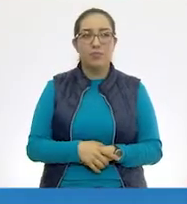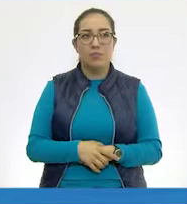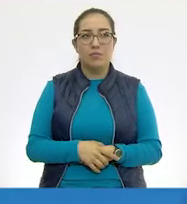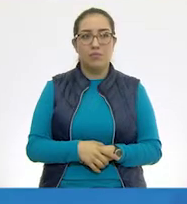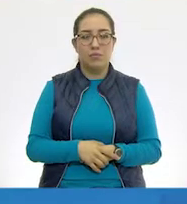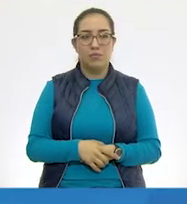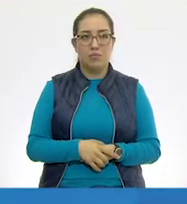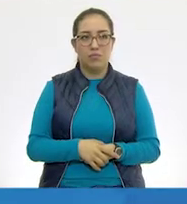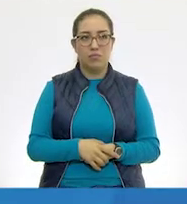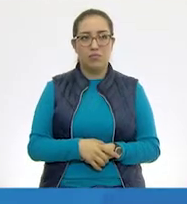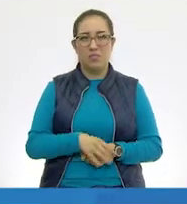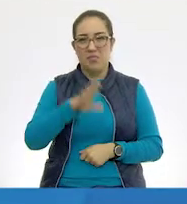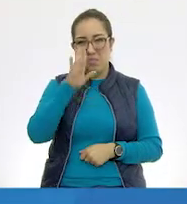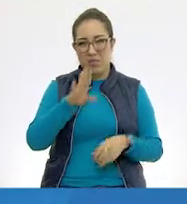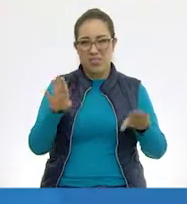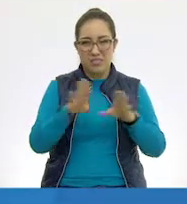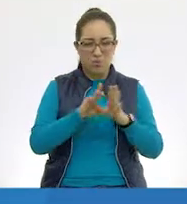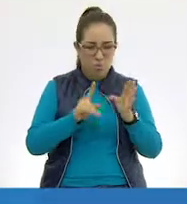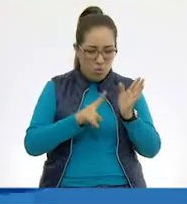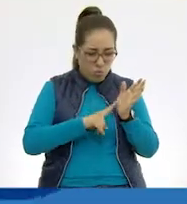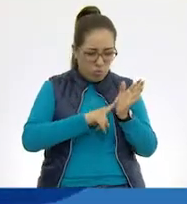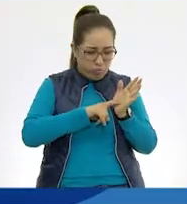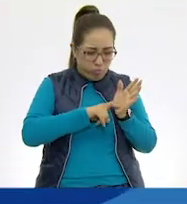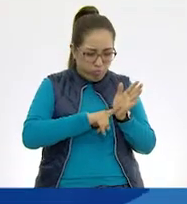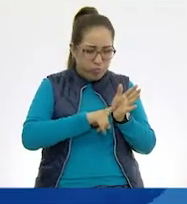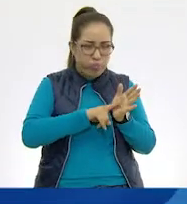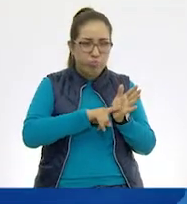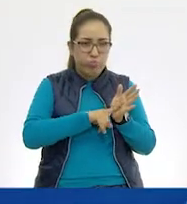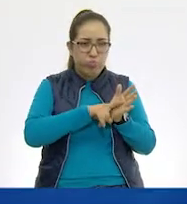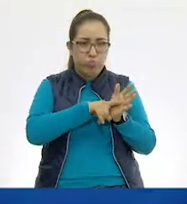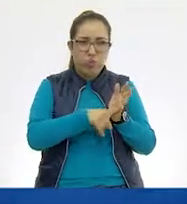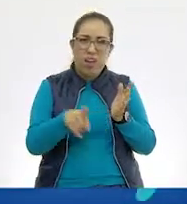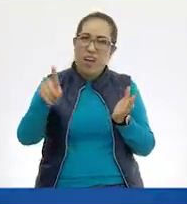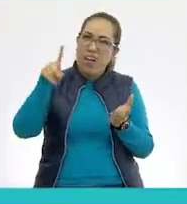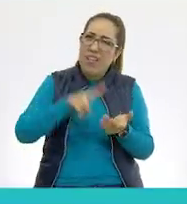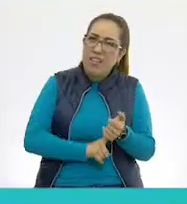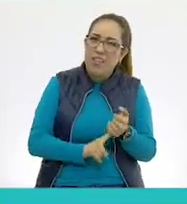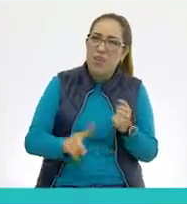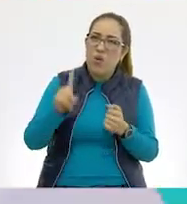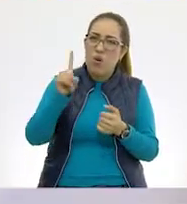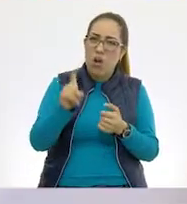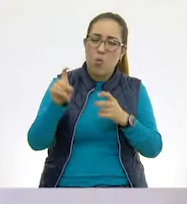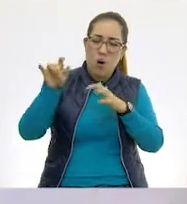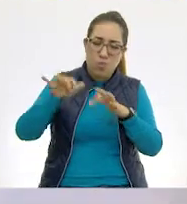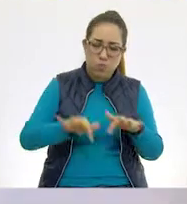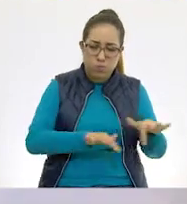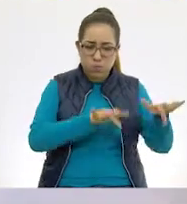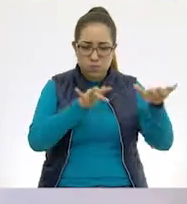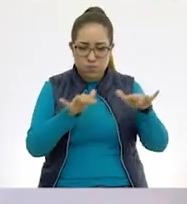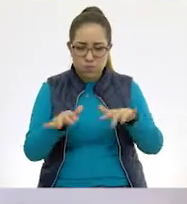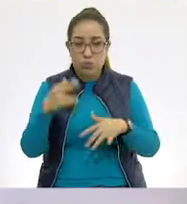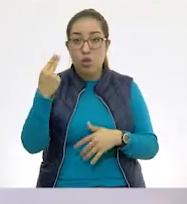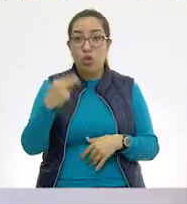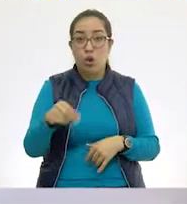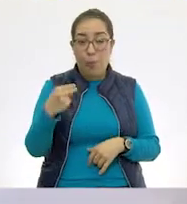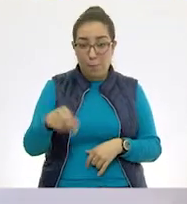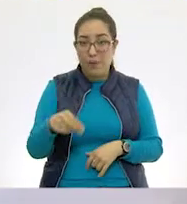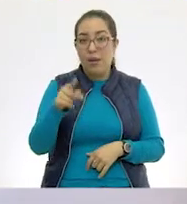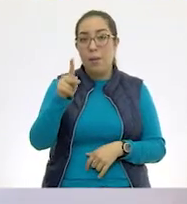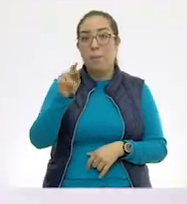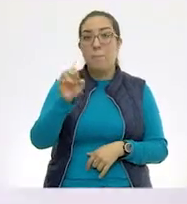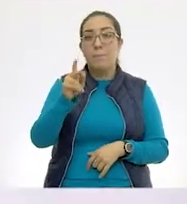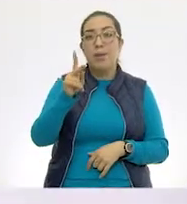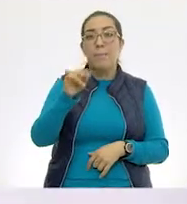fuera una oruga, ¿cierto? Cierto, pero está en el agua, ¿no? Exacto. Ese animal se llama pepino de mar.